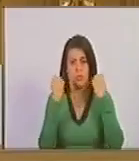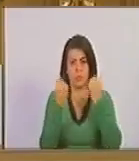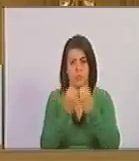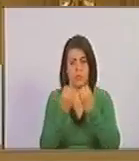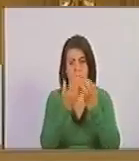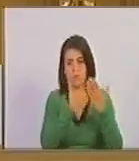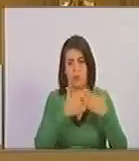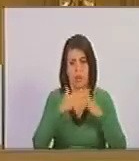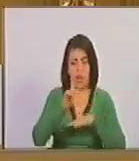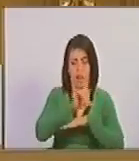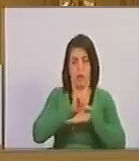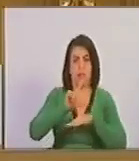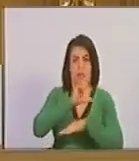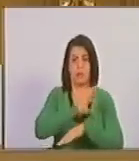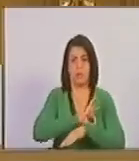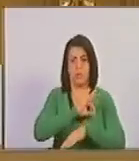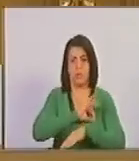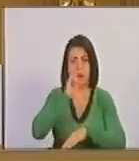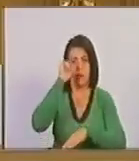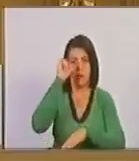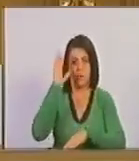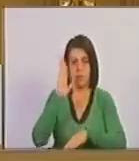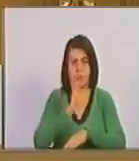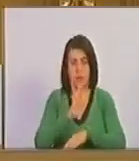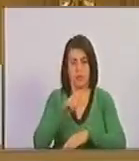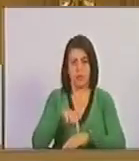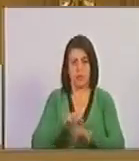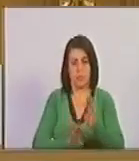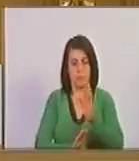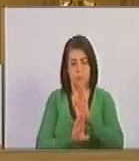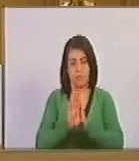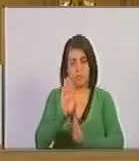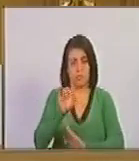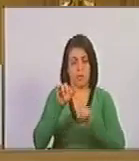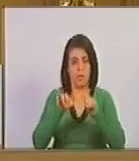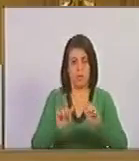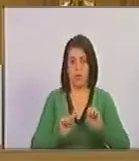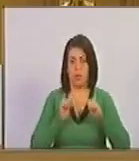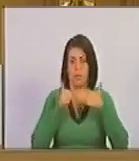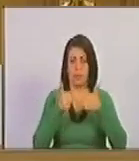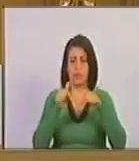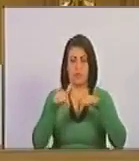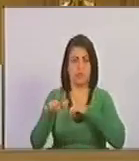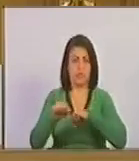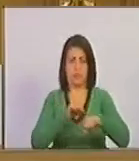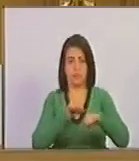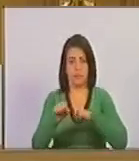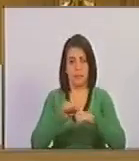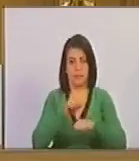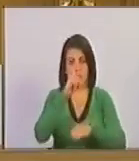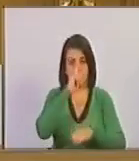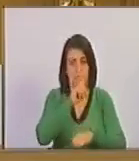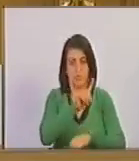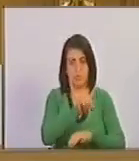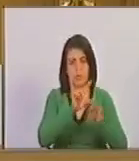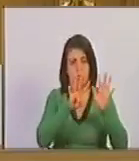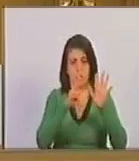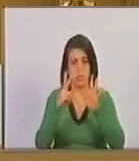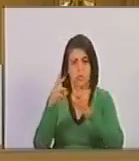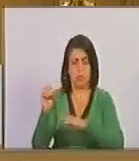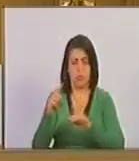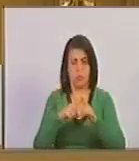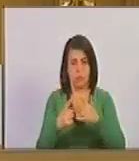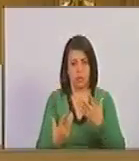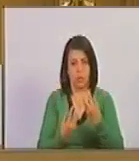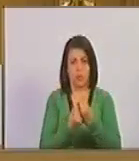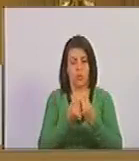Socialista. De ahí vengo, de ahí me vengo construyendo y ahí arrancamos ese movimiento en los años 70, la solidaridad con